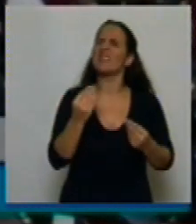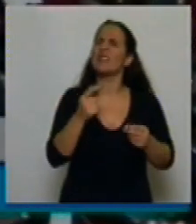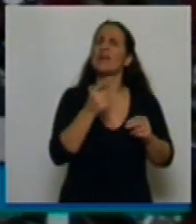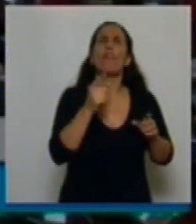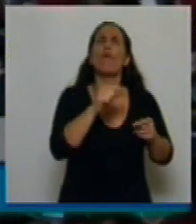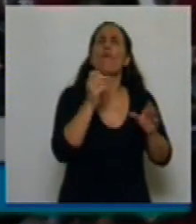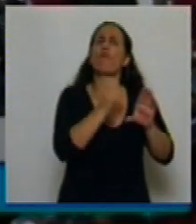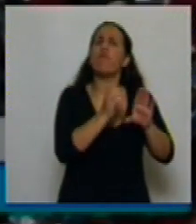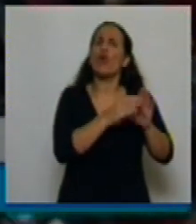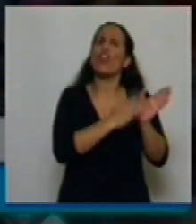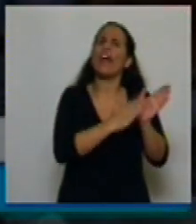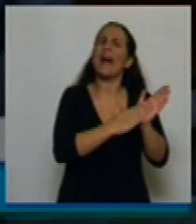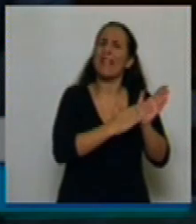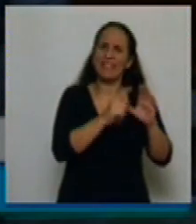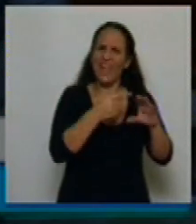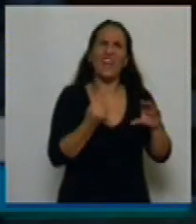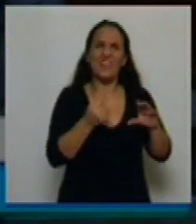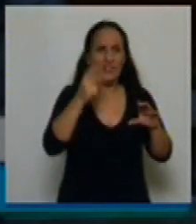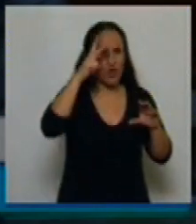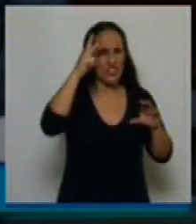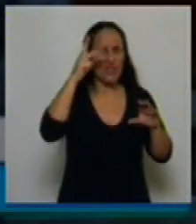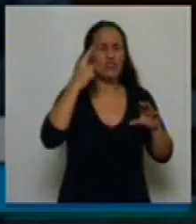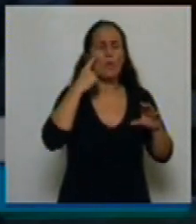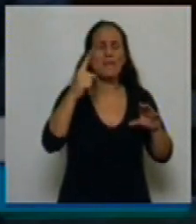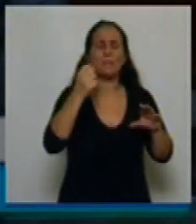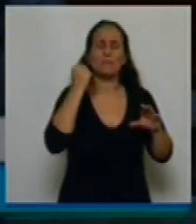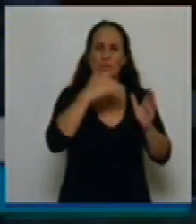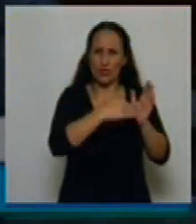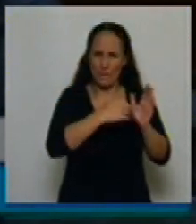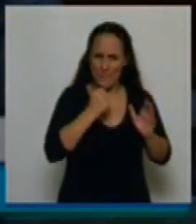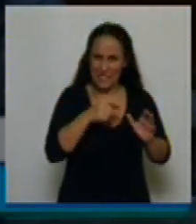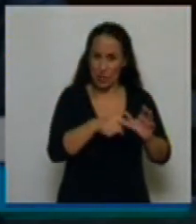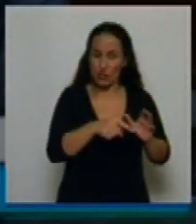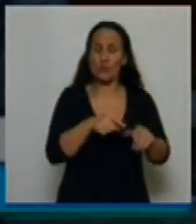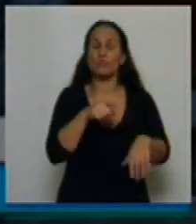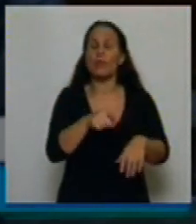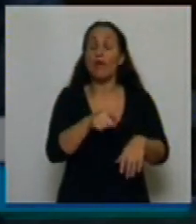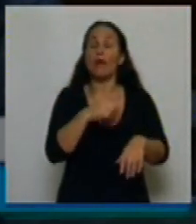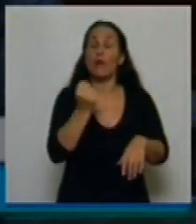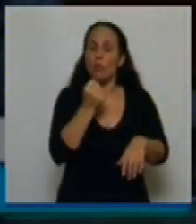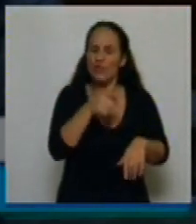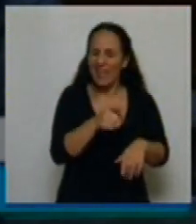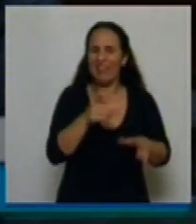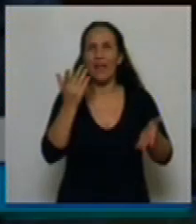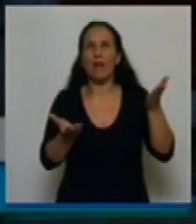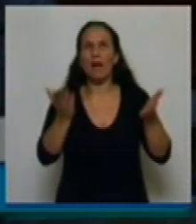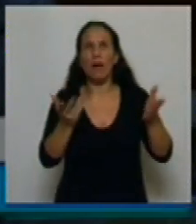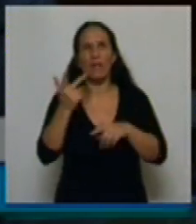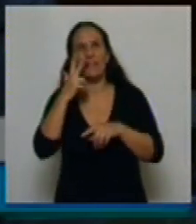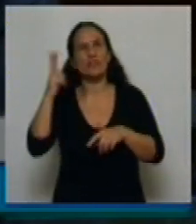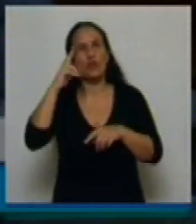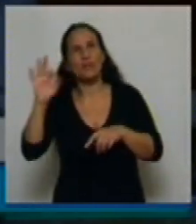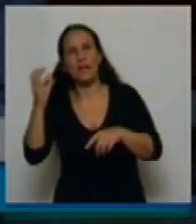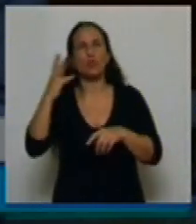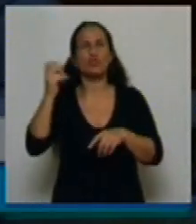el Fondo de Garantía de Sustentabilidad de casi 88.000 millones de pesos a prácticamente entre 390.000 a 400